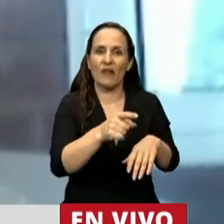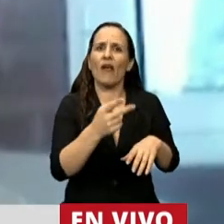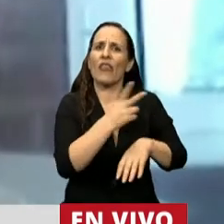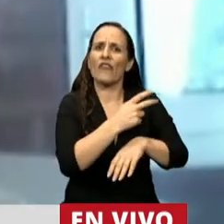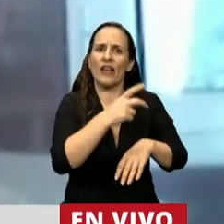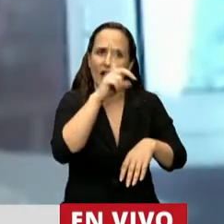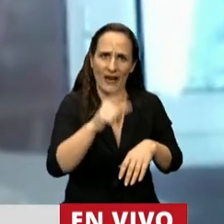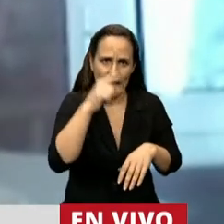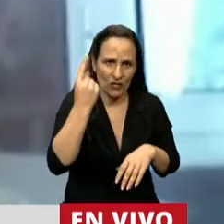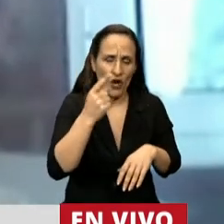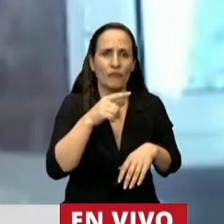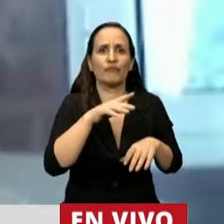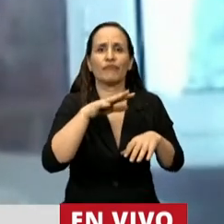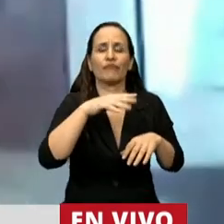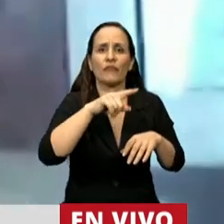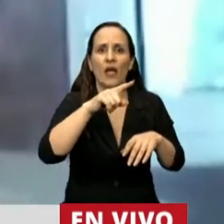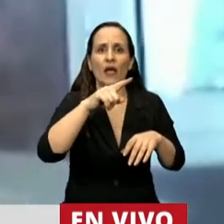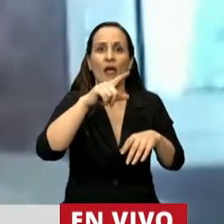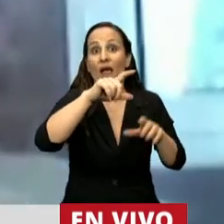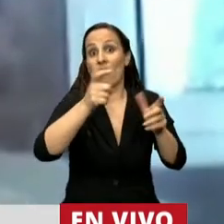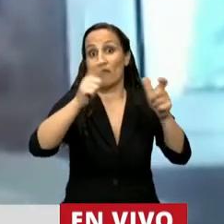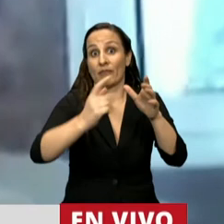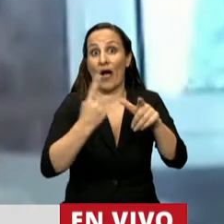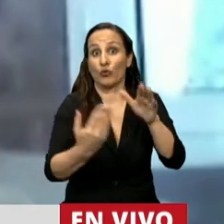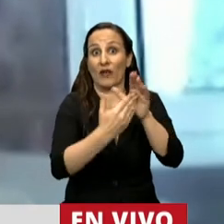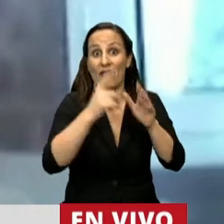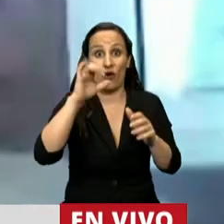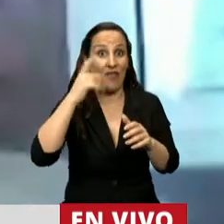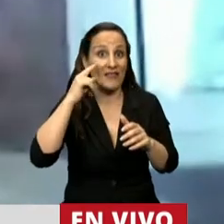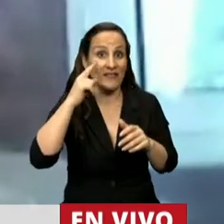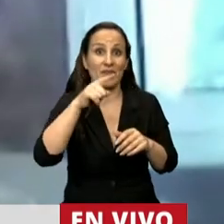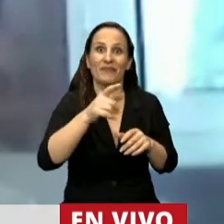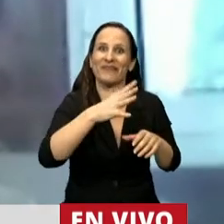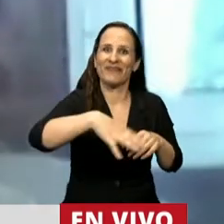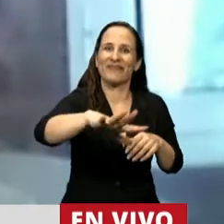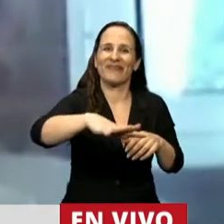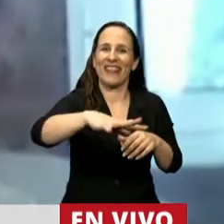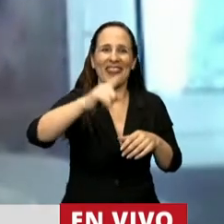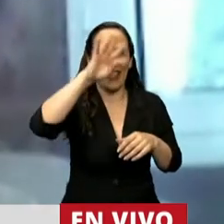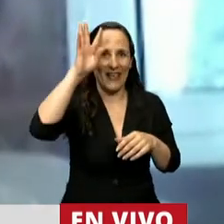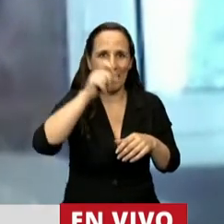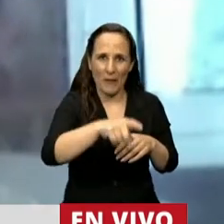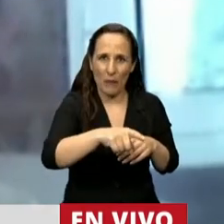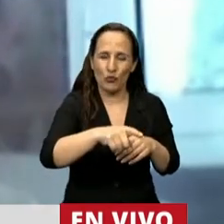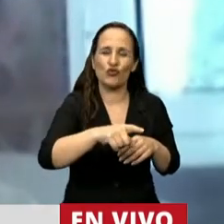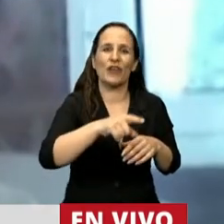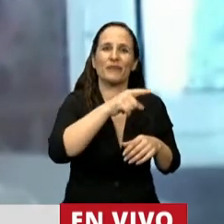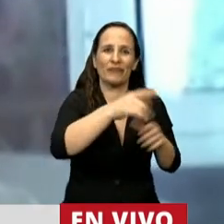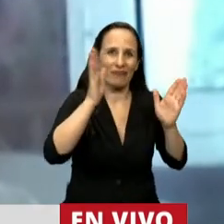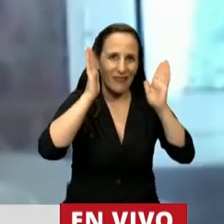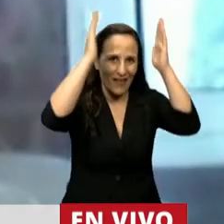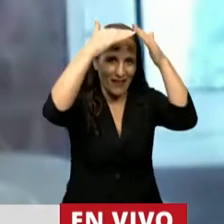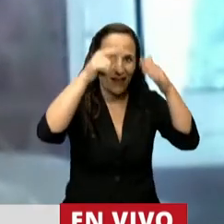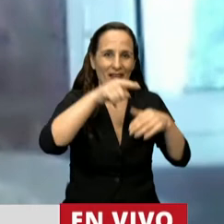Defensora de Río Negro, autoridades del CODESI, la Coordinadora del Parlamento Mapuche, el Obispado de Bariloche, representantes de la